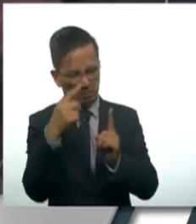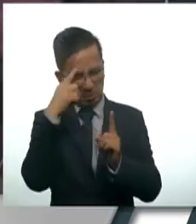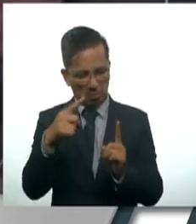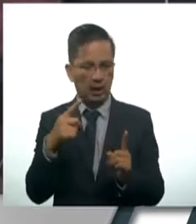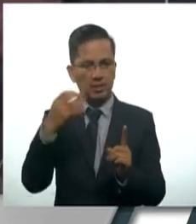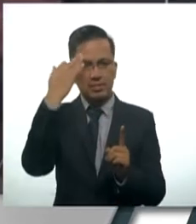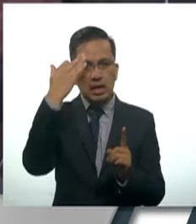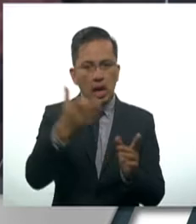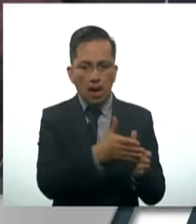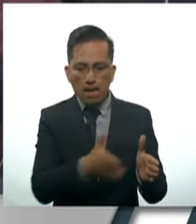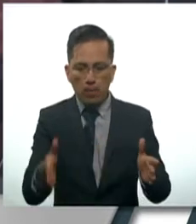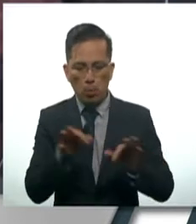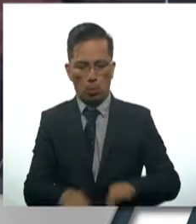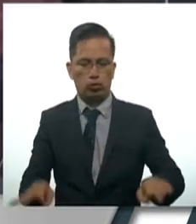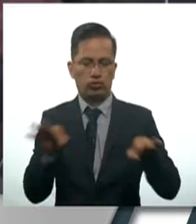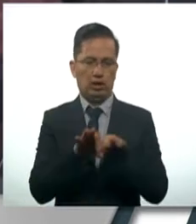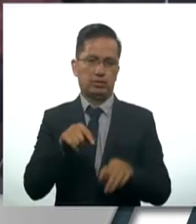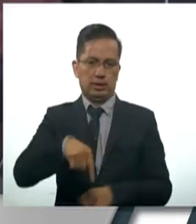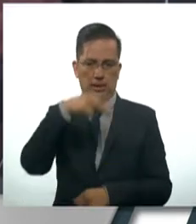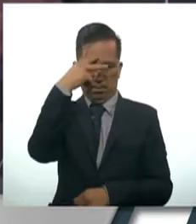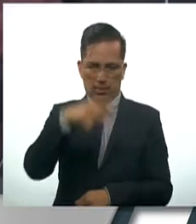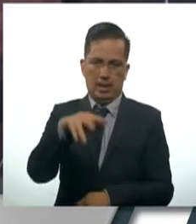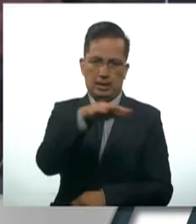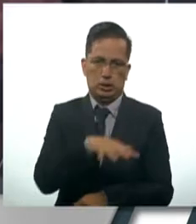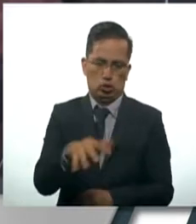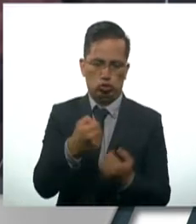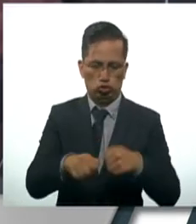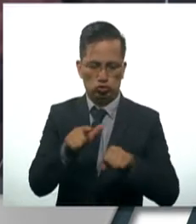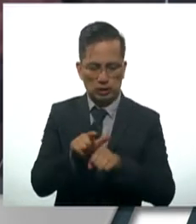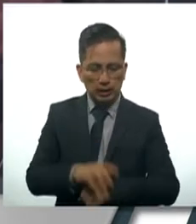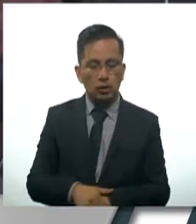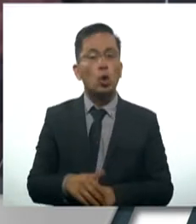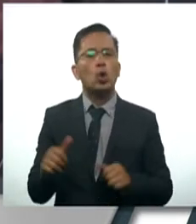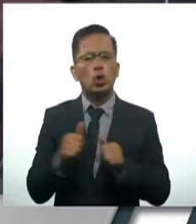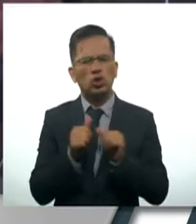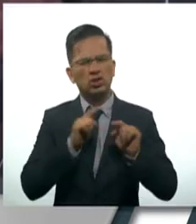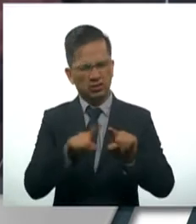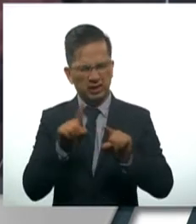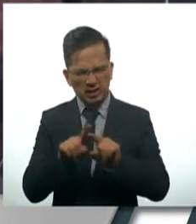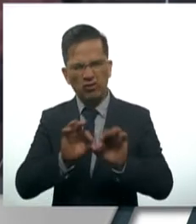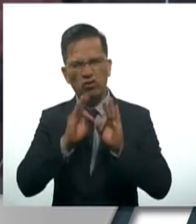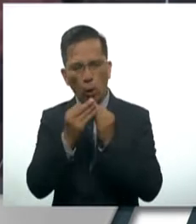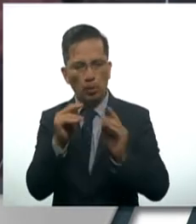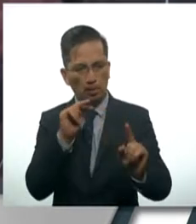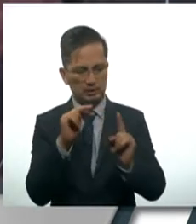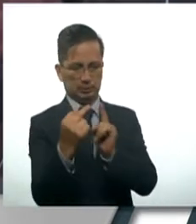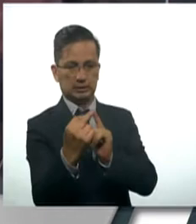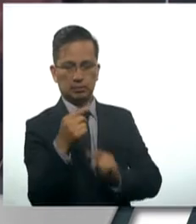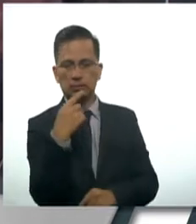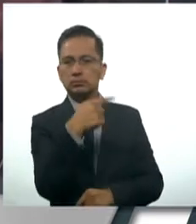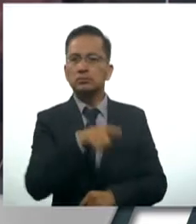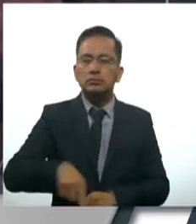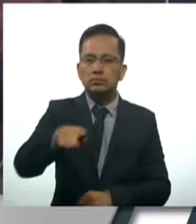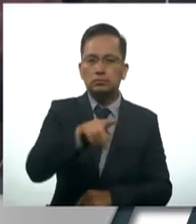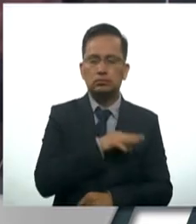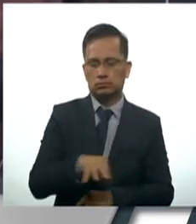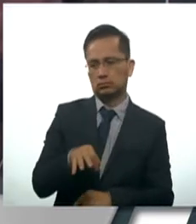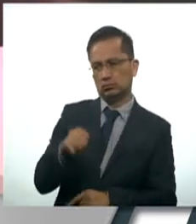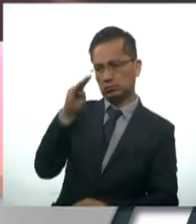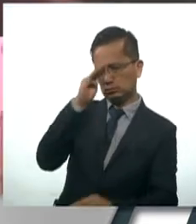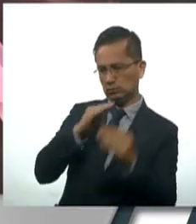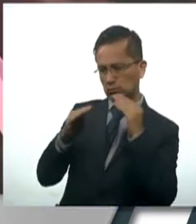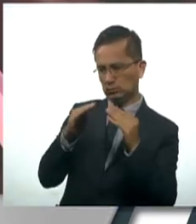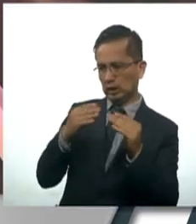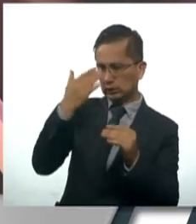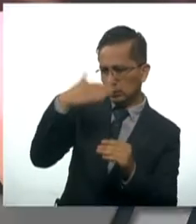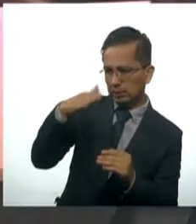Comunicar las realidades sociales a través de diferentes formatos otorga a la ciudadanía una diversidad de perspectivas.